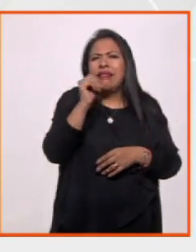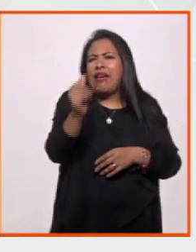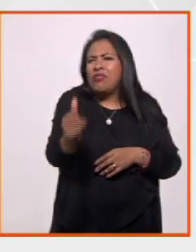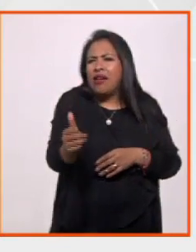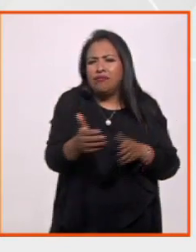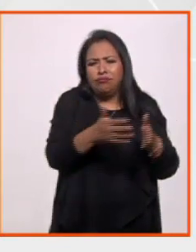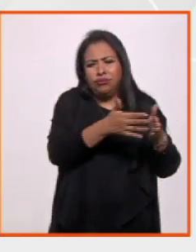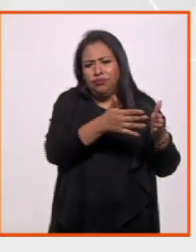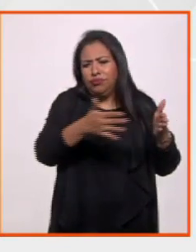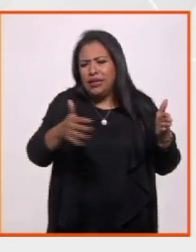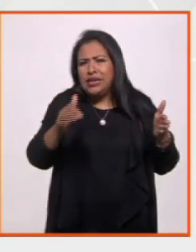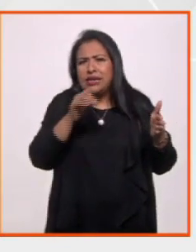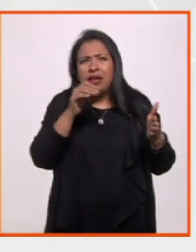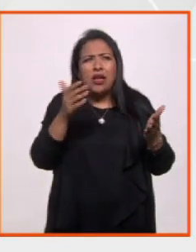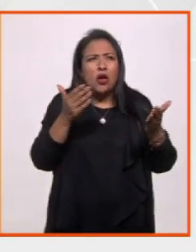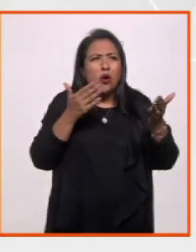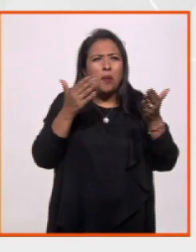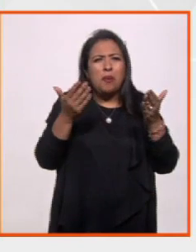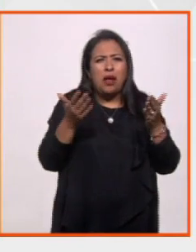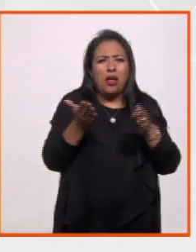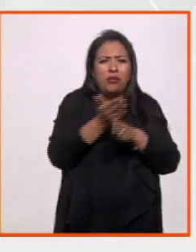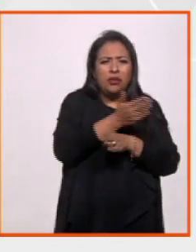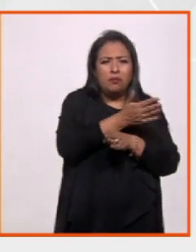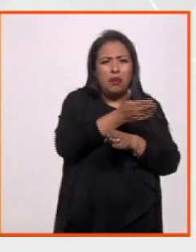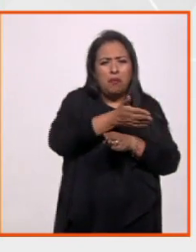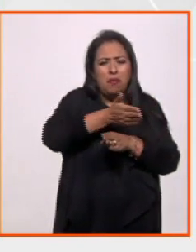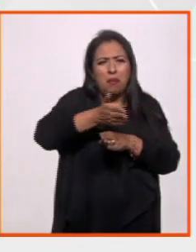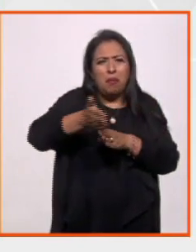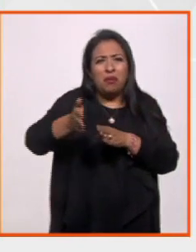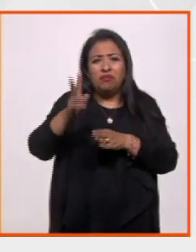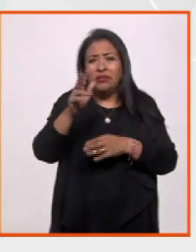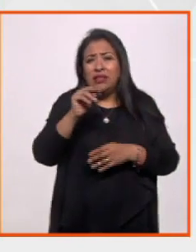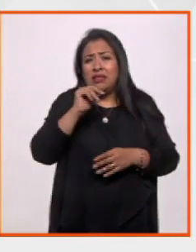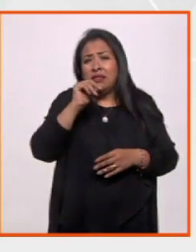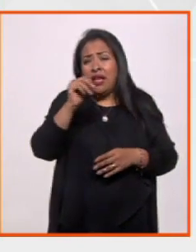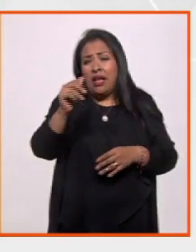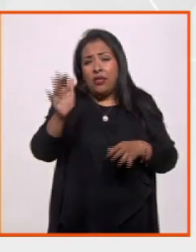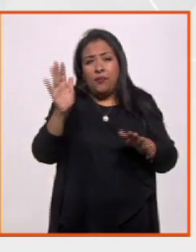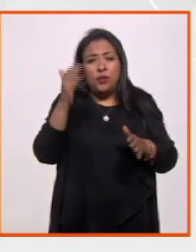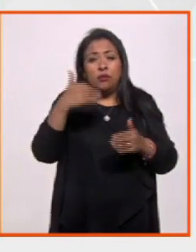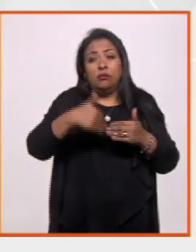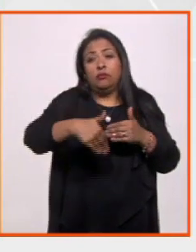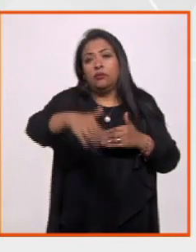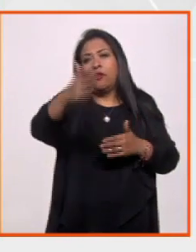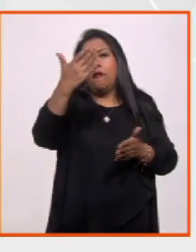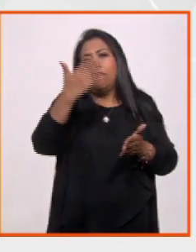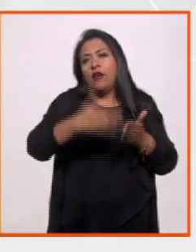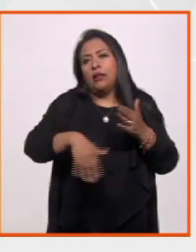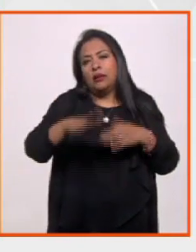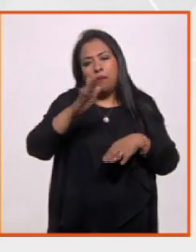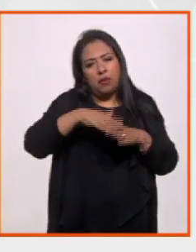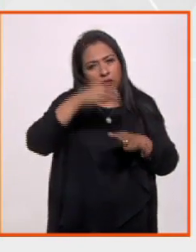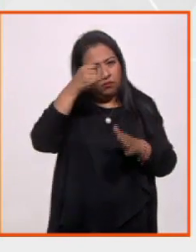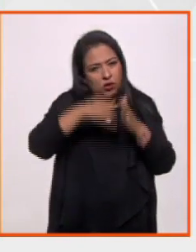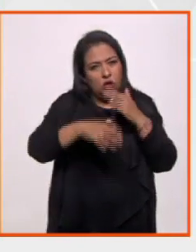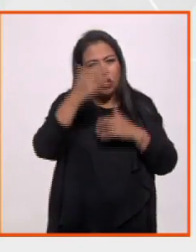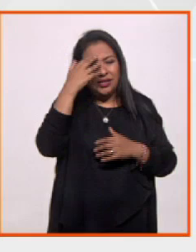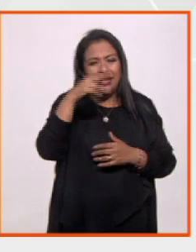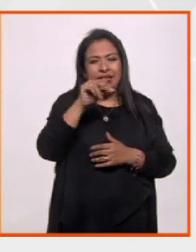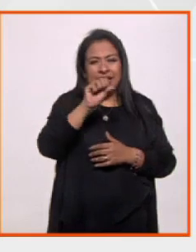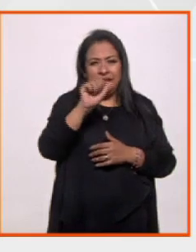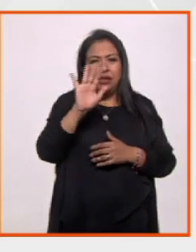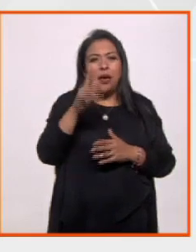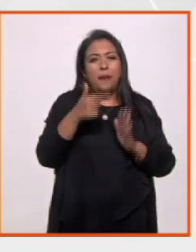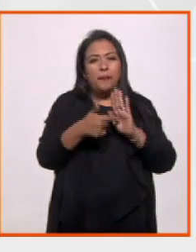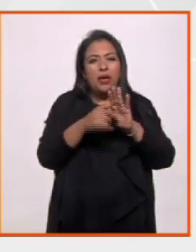Nada, nada, comparado con todo lo que ha ocurrido, es nada. Y bueno, falta mucho por conocer aún, la NASA ya ha publicado